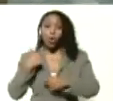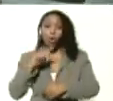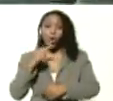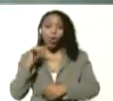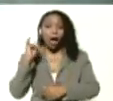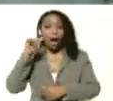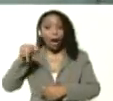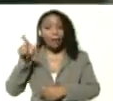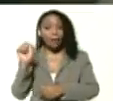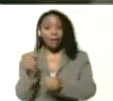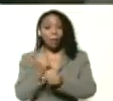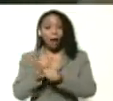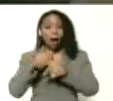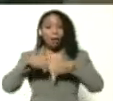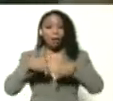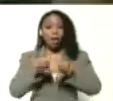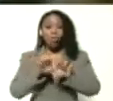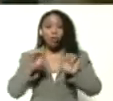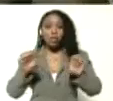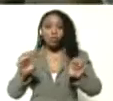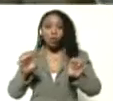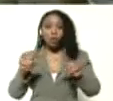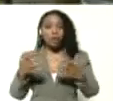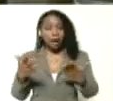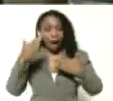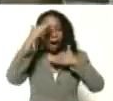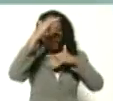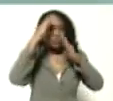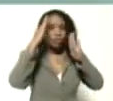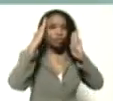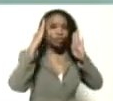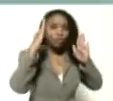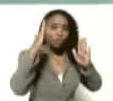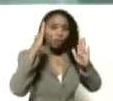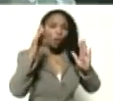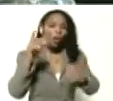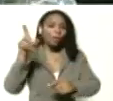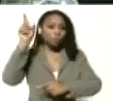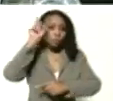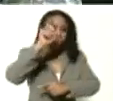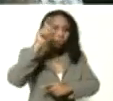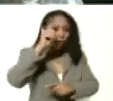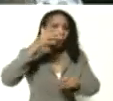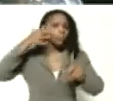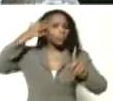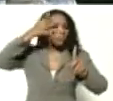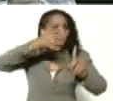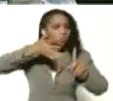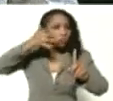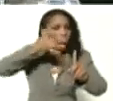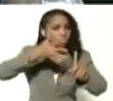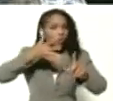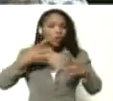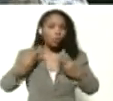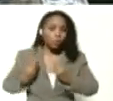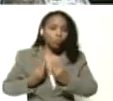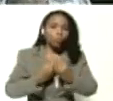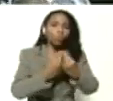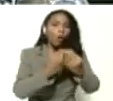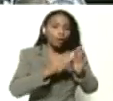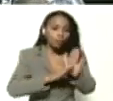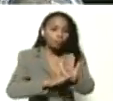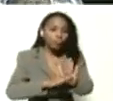que trabaja en educación, que es atender, educar, formar, acompañar el